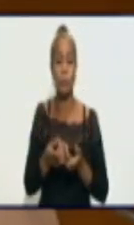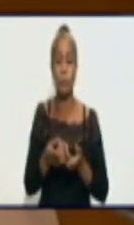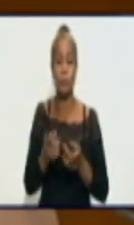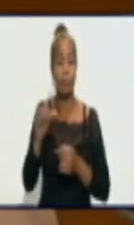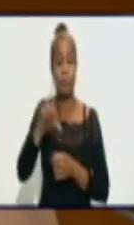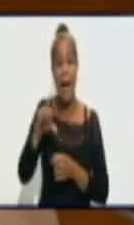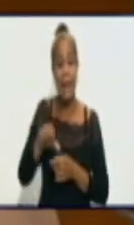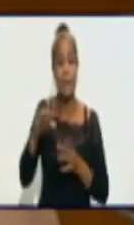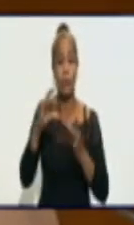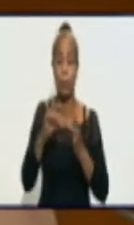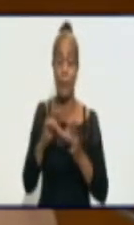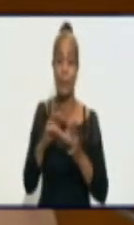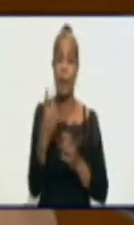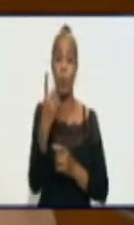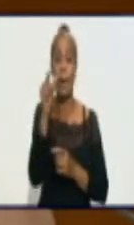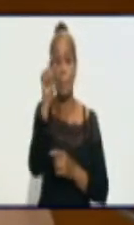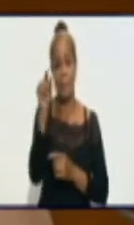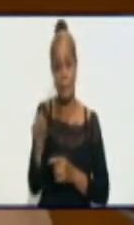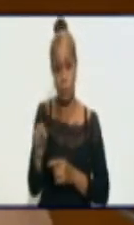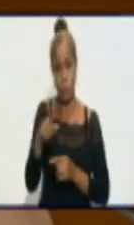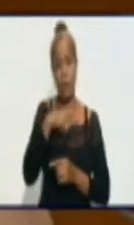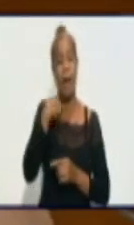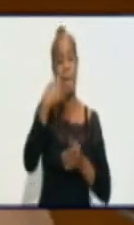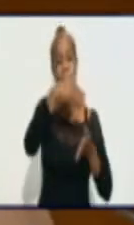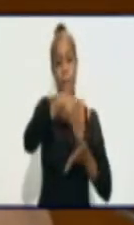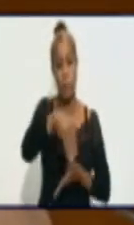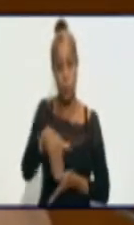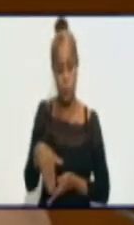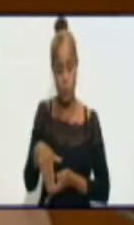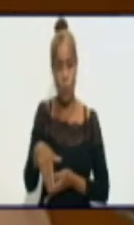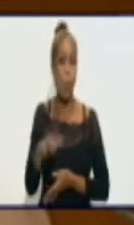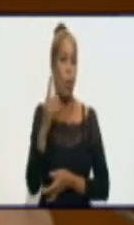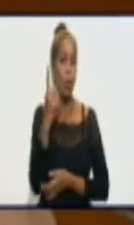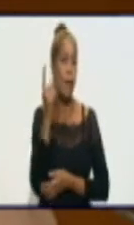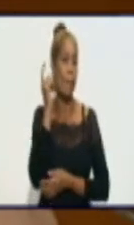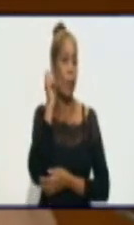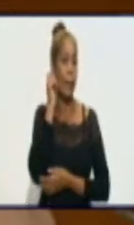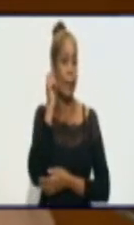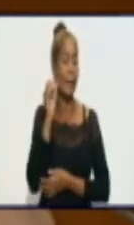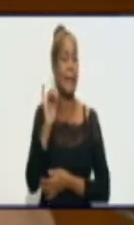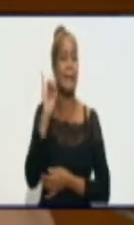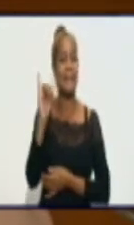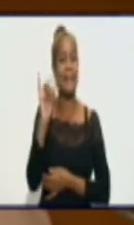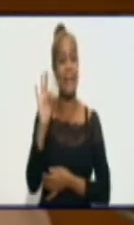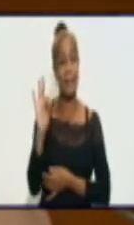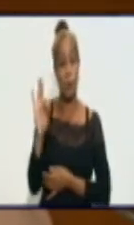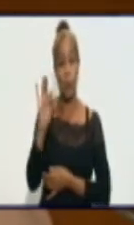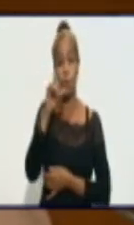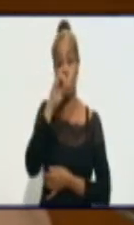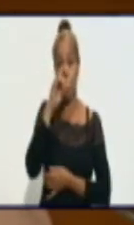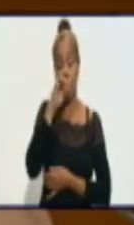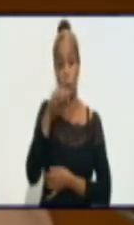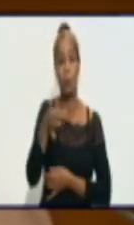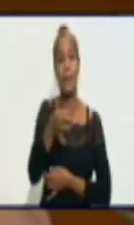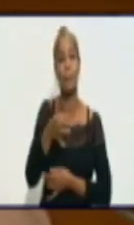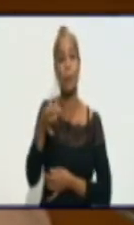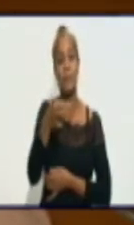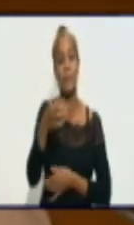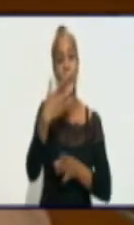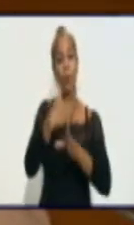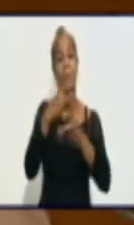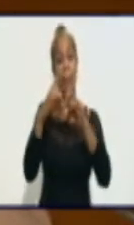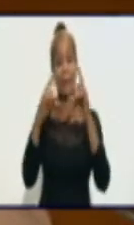fallecimiento de una persona, una persona del sexo femenino, de 68 años de edad, del municipio de Medialuna,